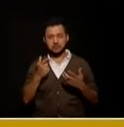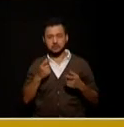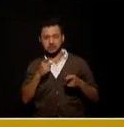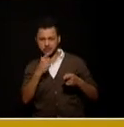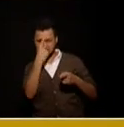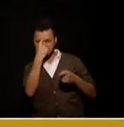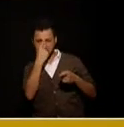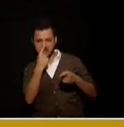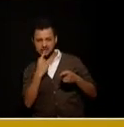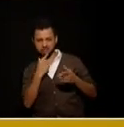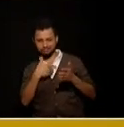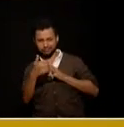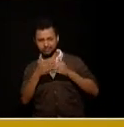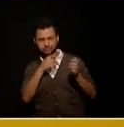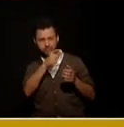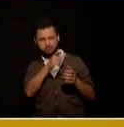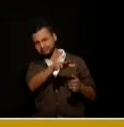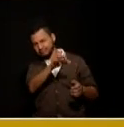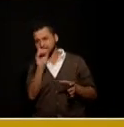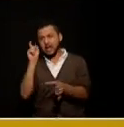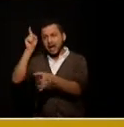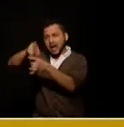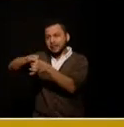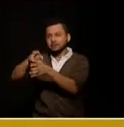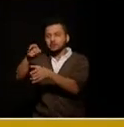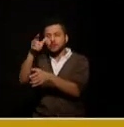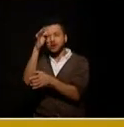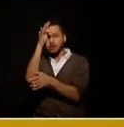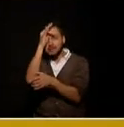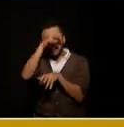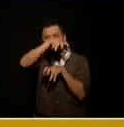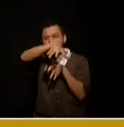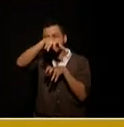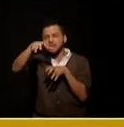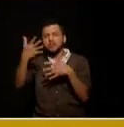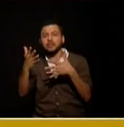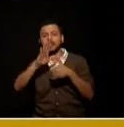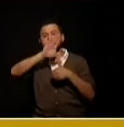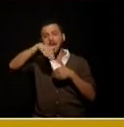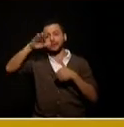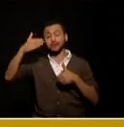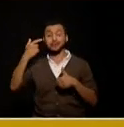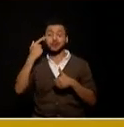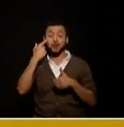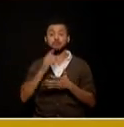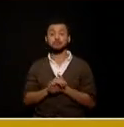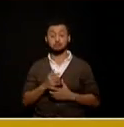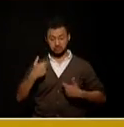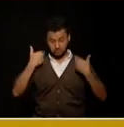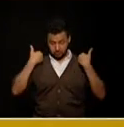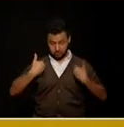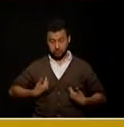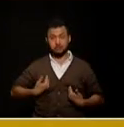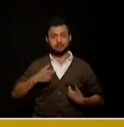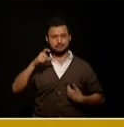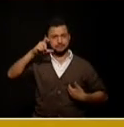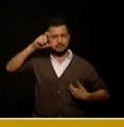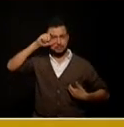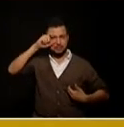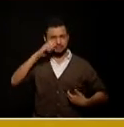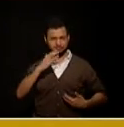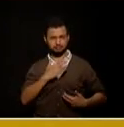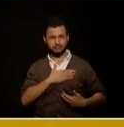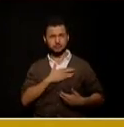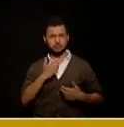y terminan cayendo los hospitales del departamento en la trampa de la corrupción con mauricio todo un gobernador esos